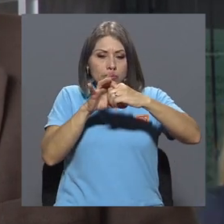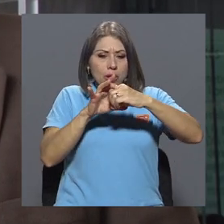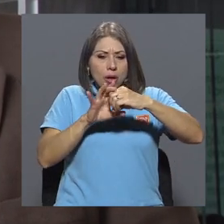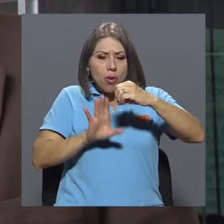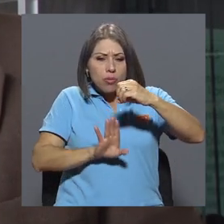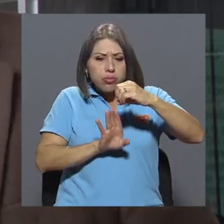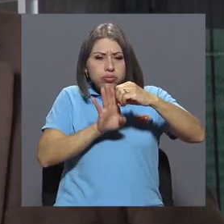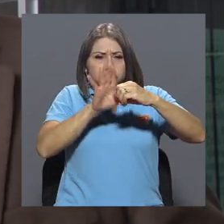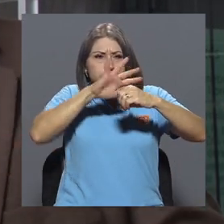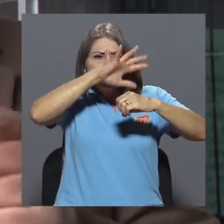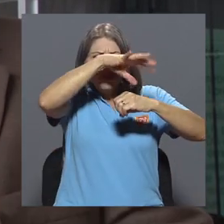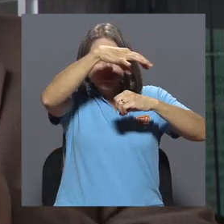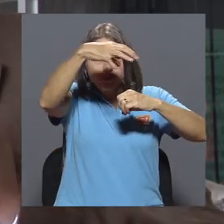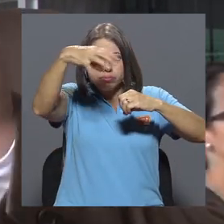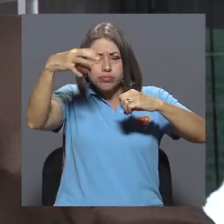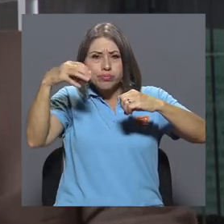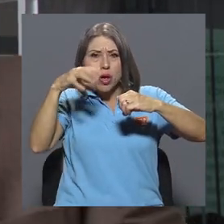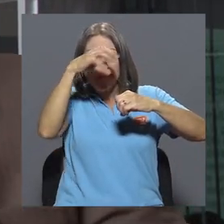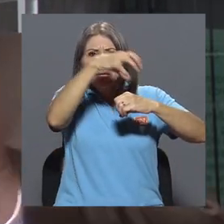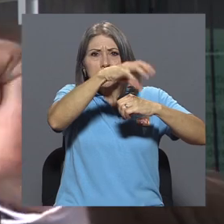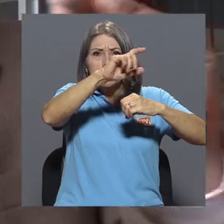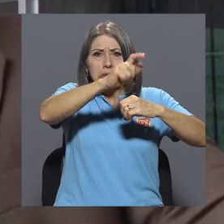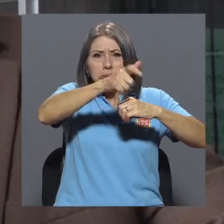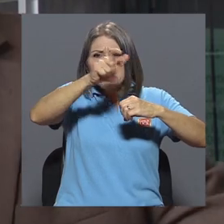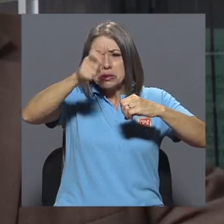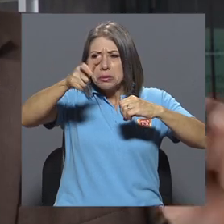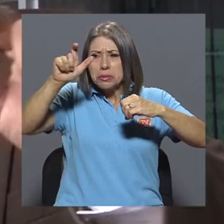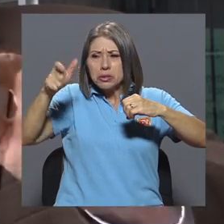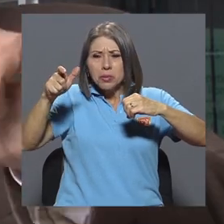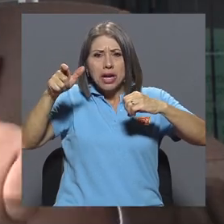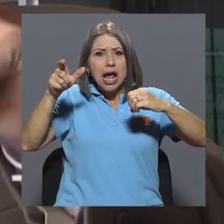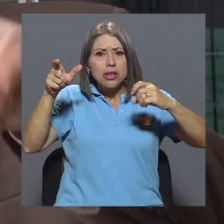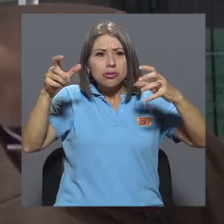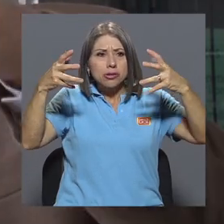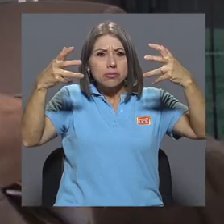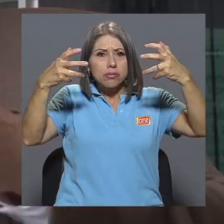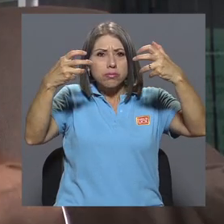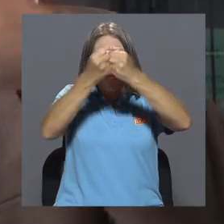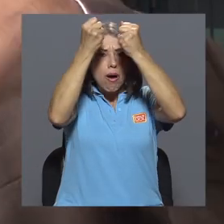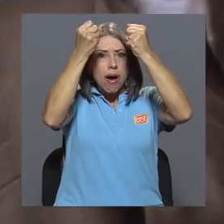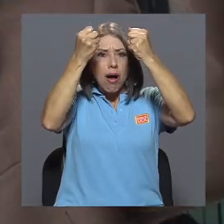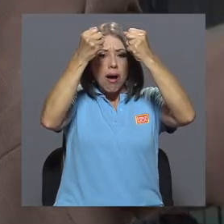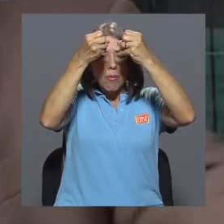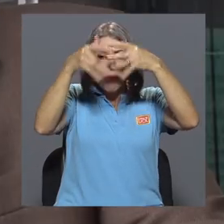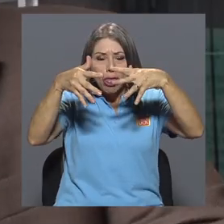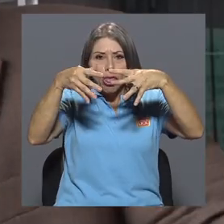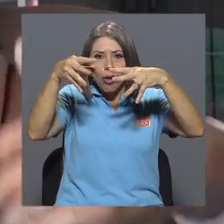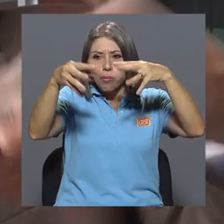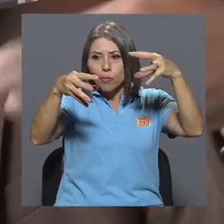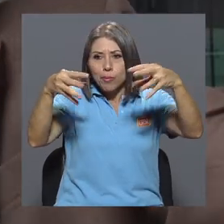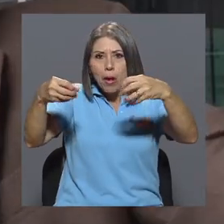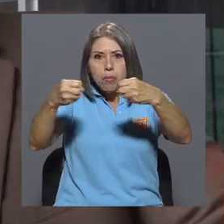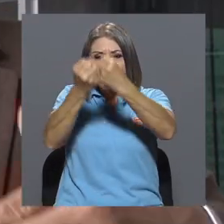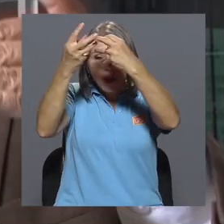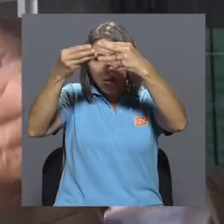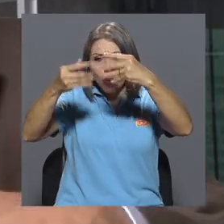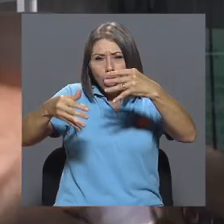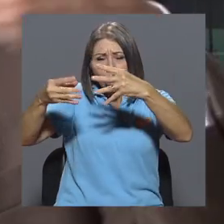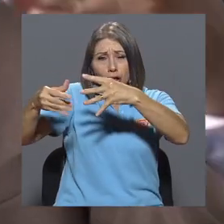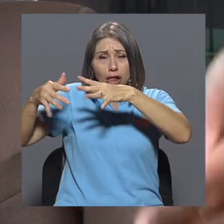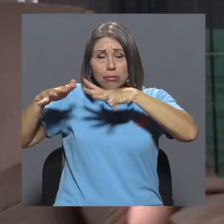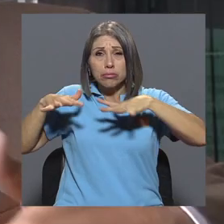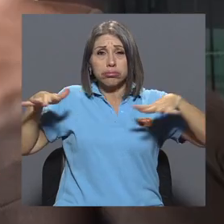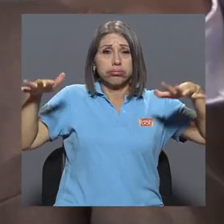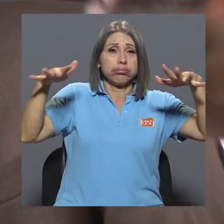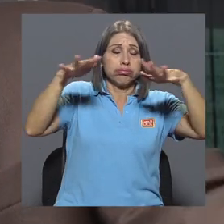ocurrir la colisión, producen más partículas. Y esas partículas en sí mismos producen otras colisiones y así mismo. Entonces, es un